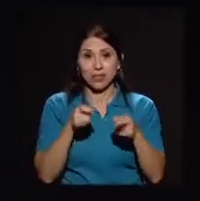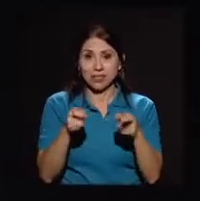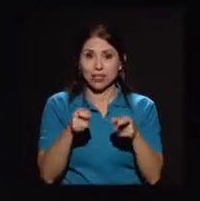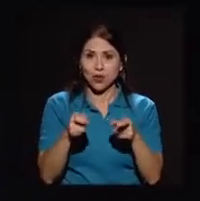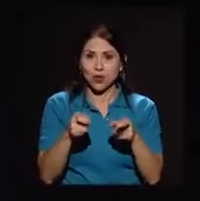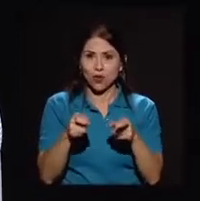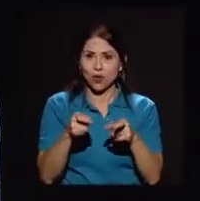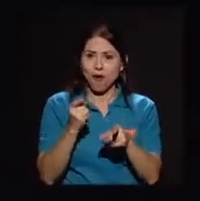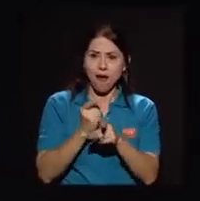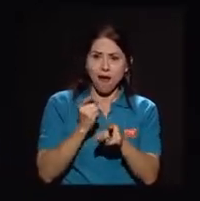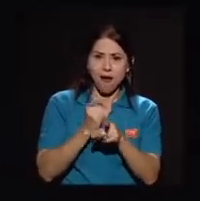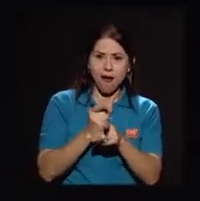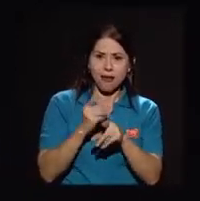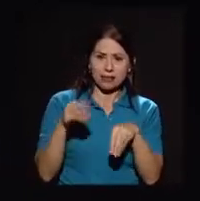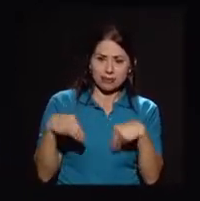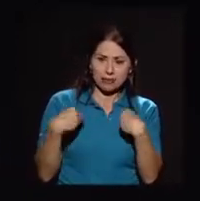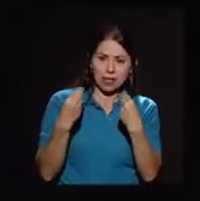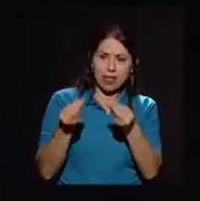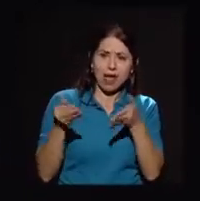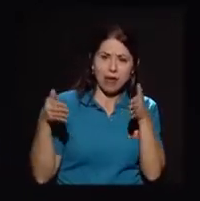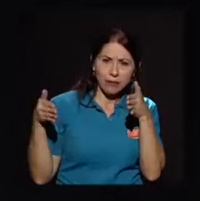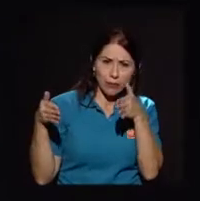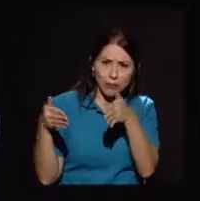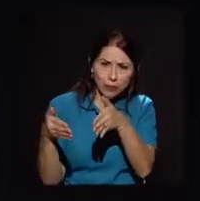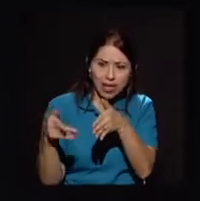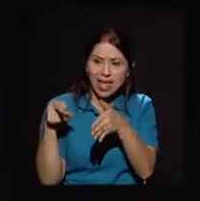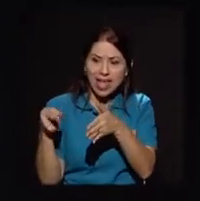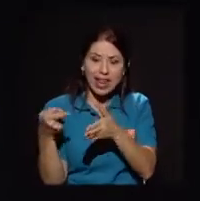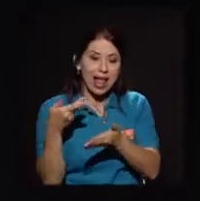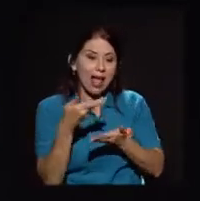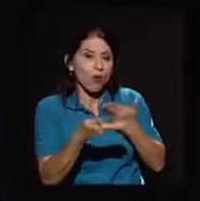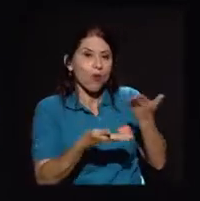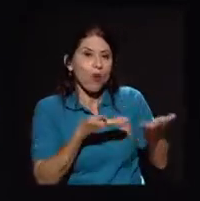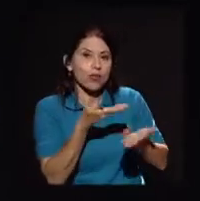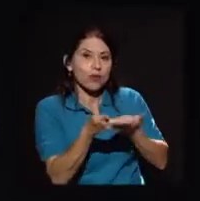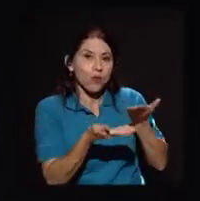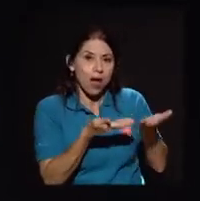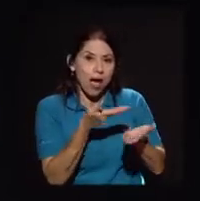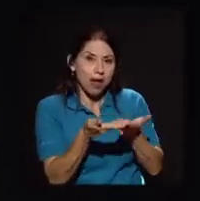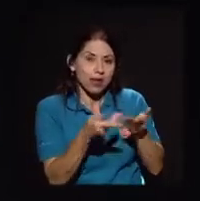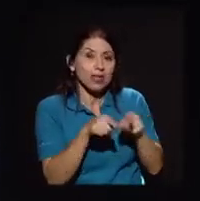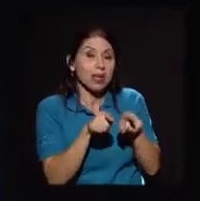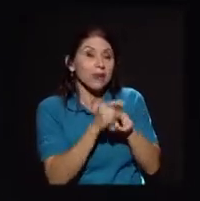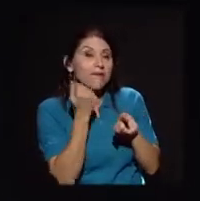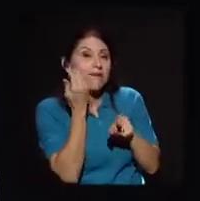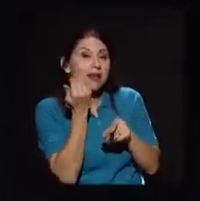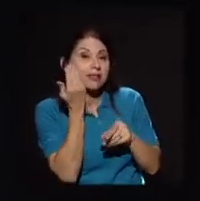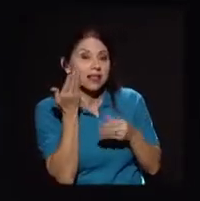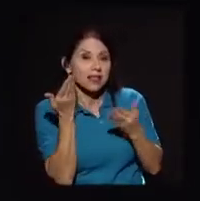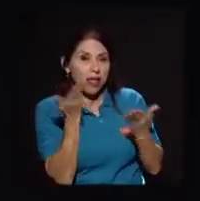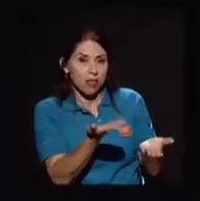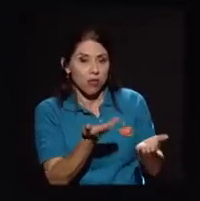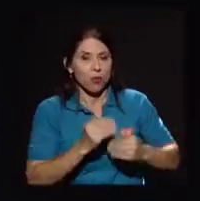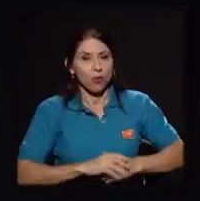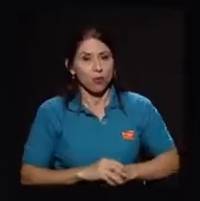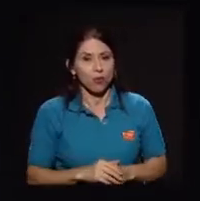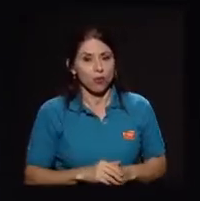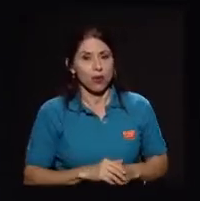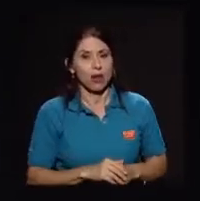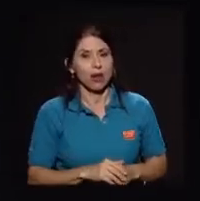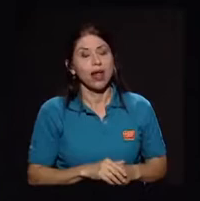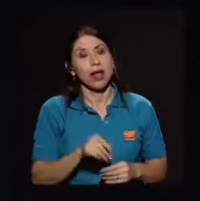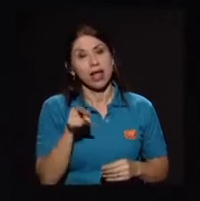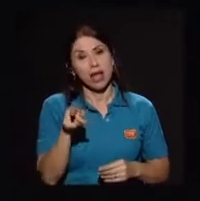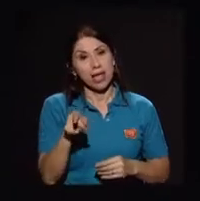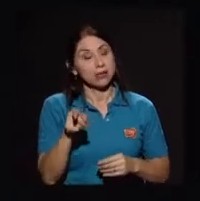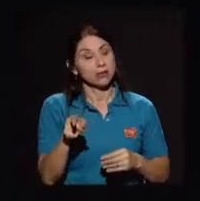más de coadyuvar y facilitador, un rol más facilitador. Y, obviamente, digamos, va en una